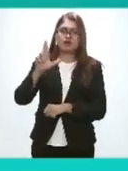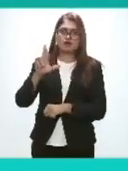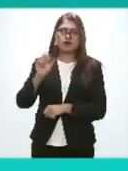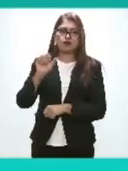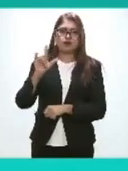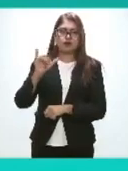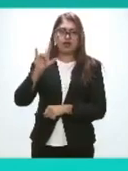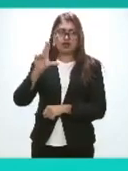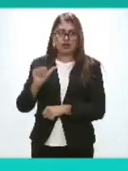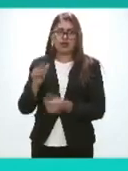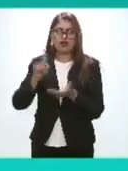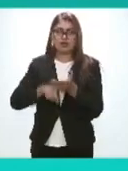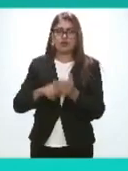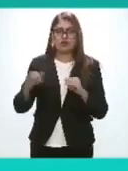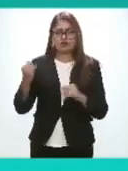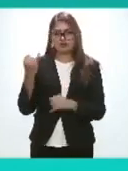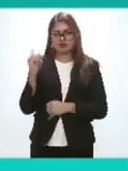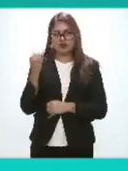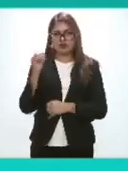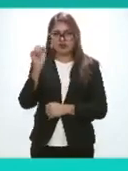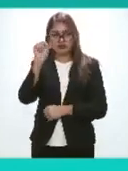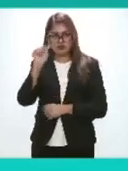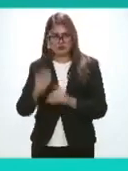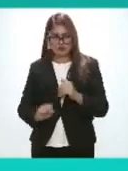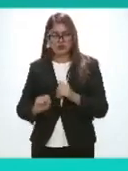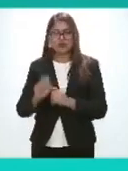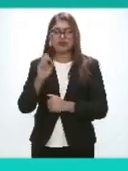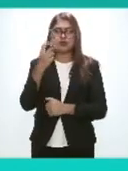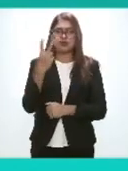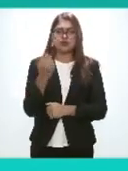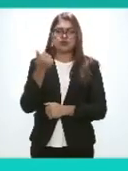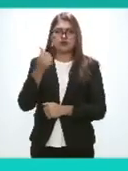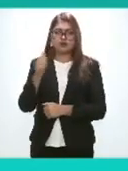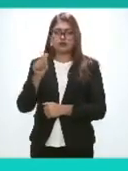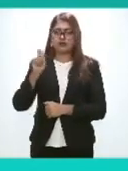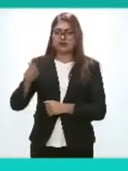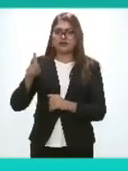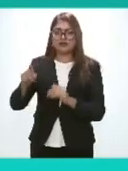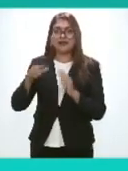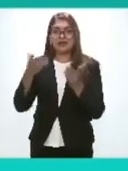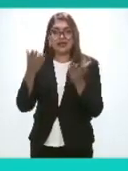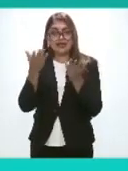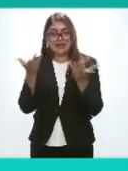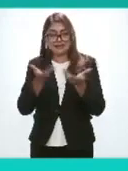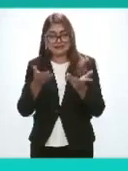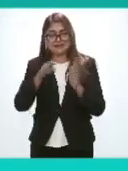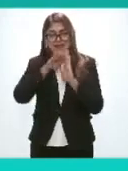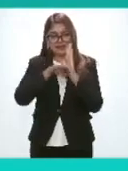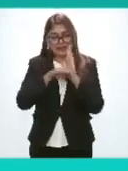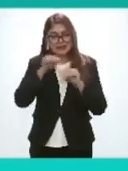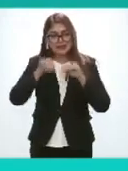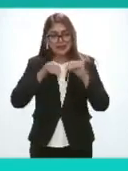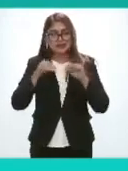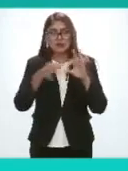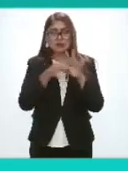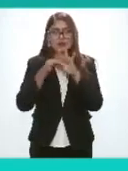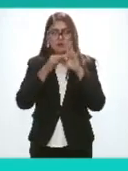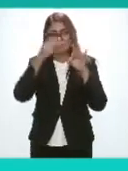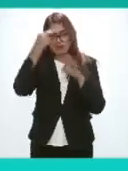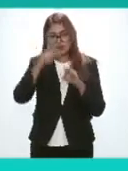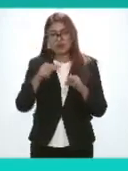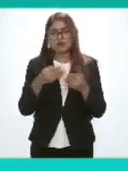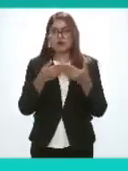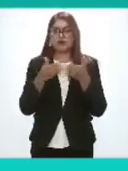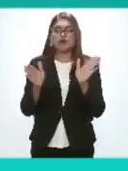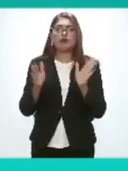3211 la iniciativa Abramos México una estrategia que ha unido a diversas instituciones gubernamentales organizaciones de la